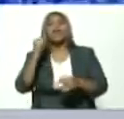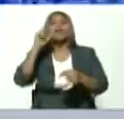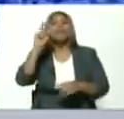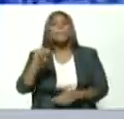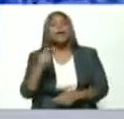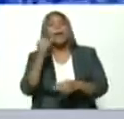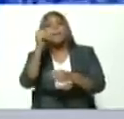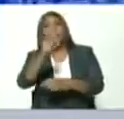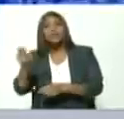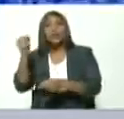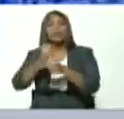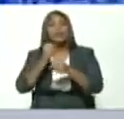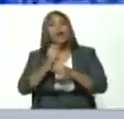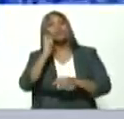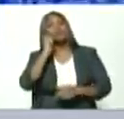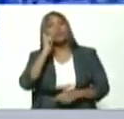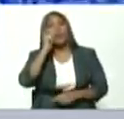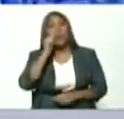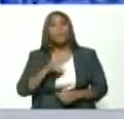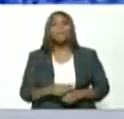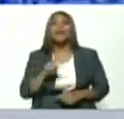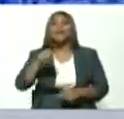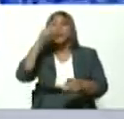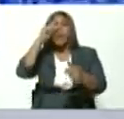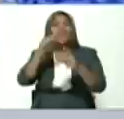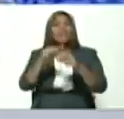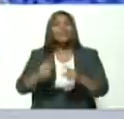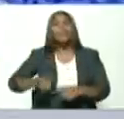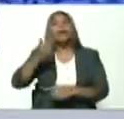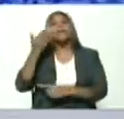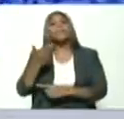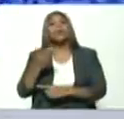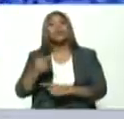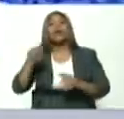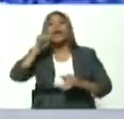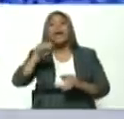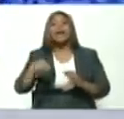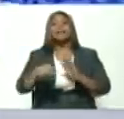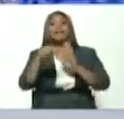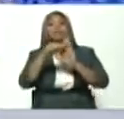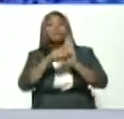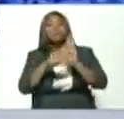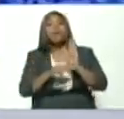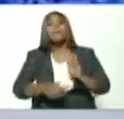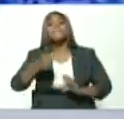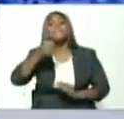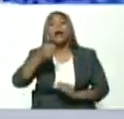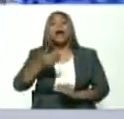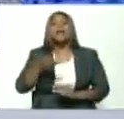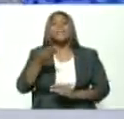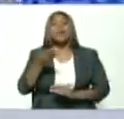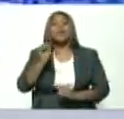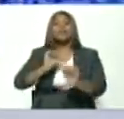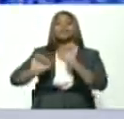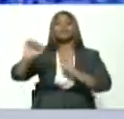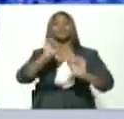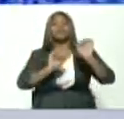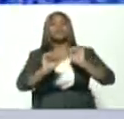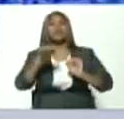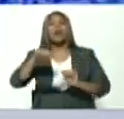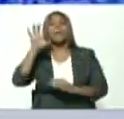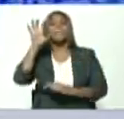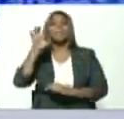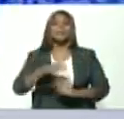Es una meta fundamental. Es una de las líneas principales de defensa de la nación, de defensa de la